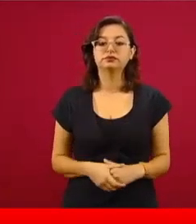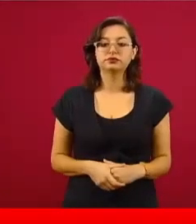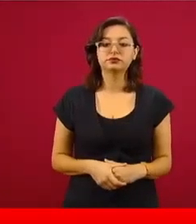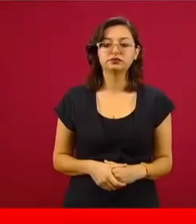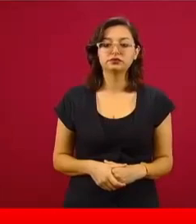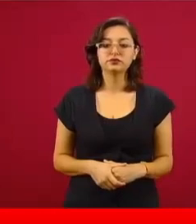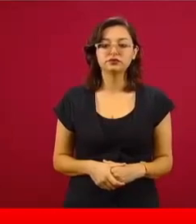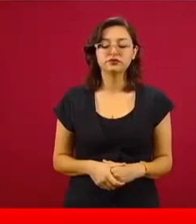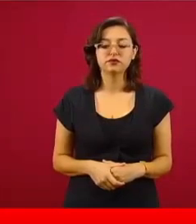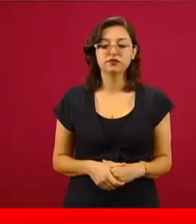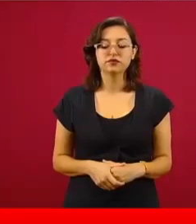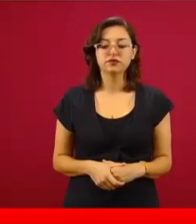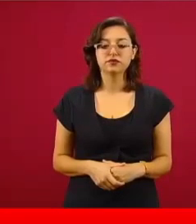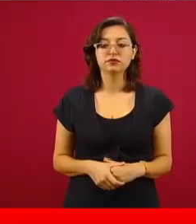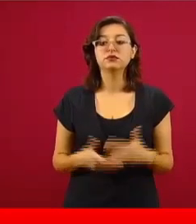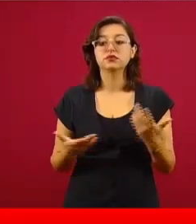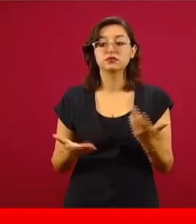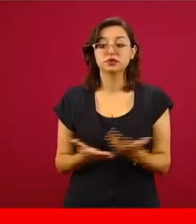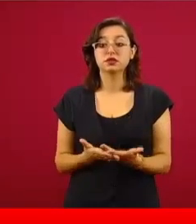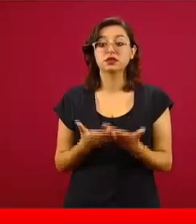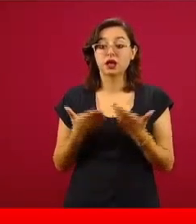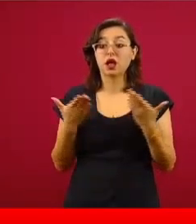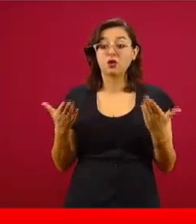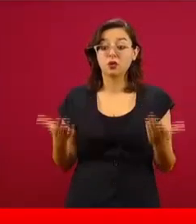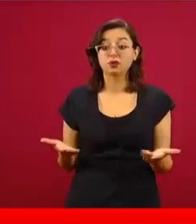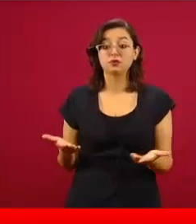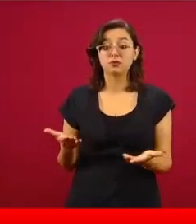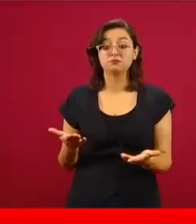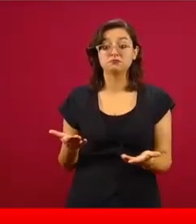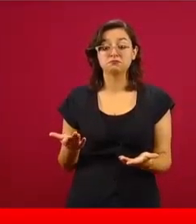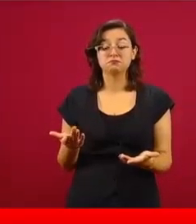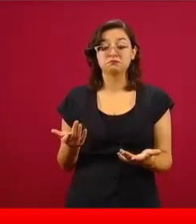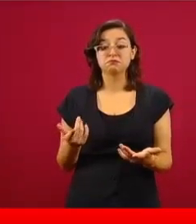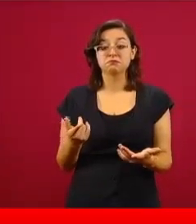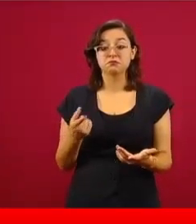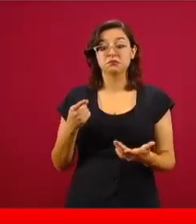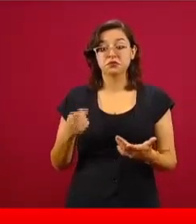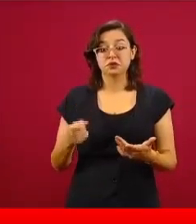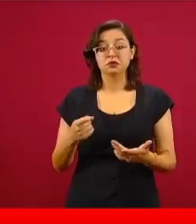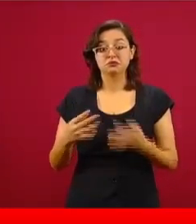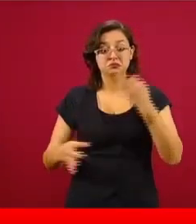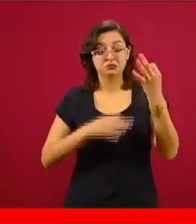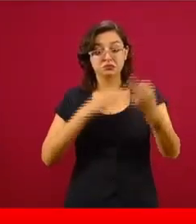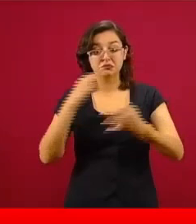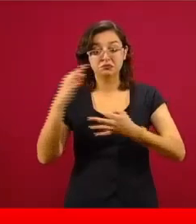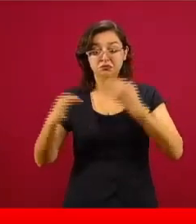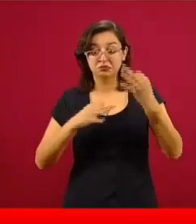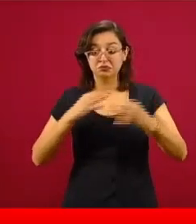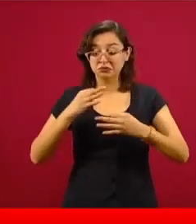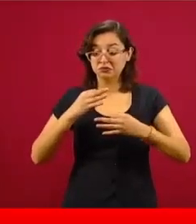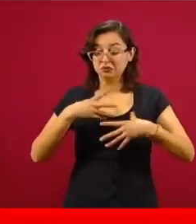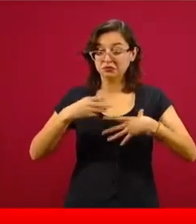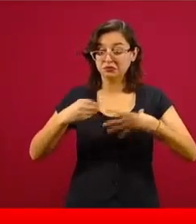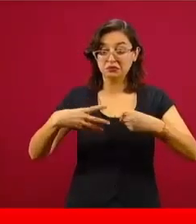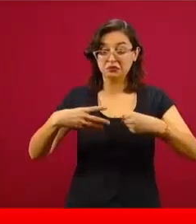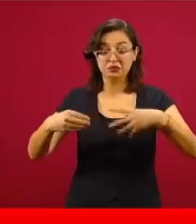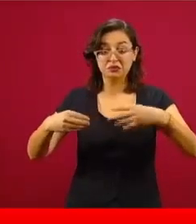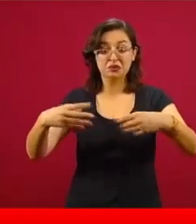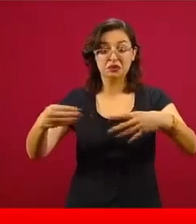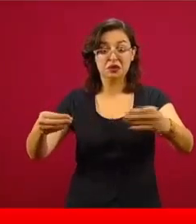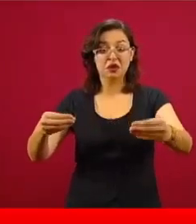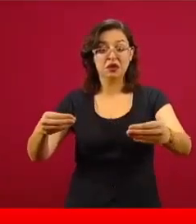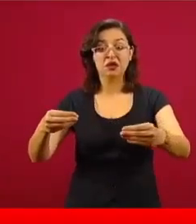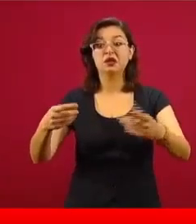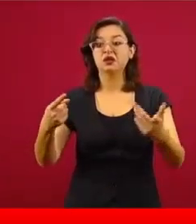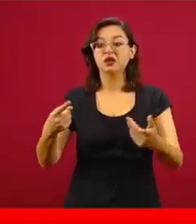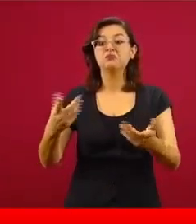es que sí hay ganadores en esta pandemia, desgraciadamente, y los ganadores